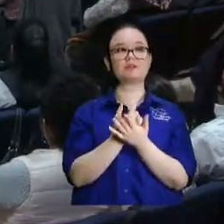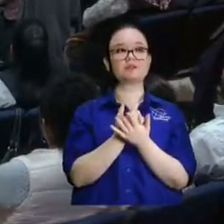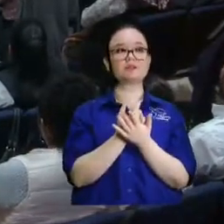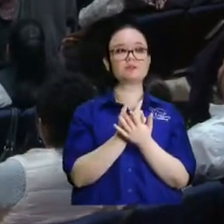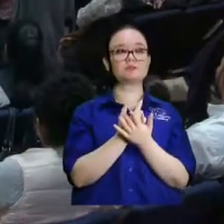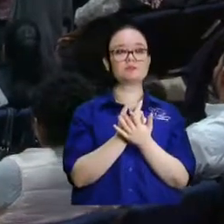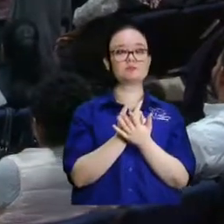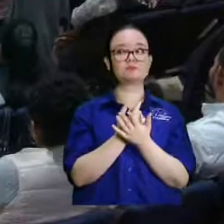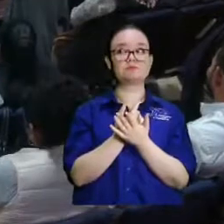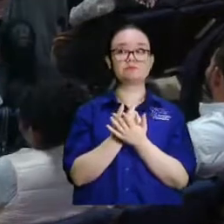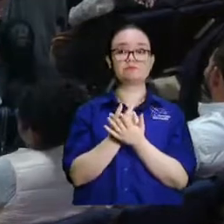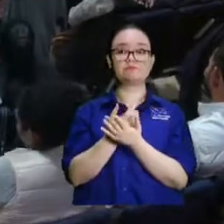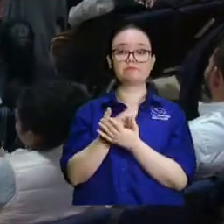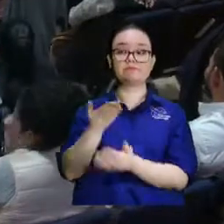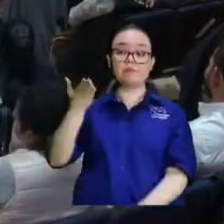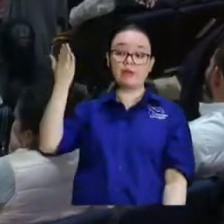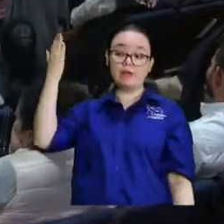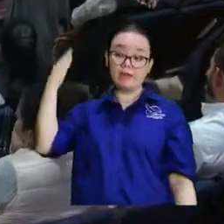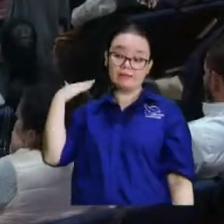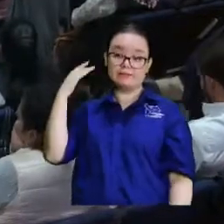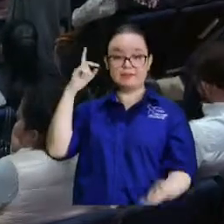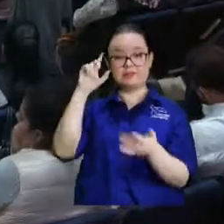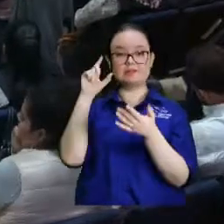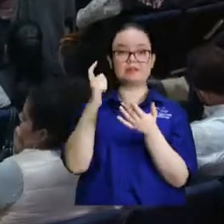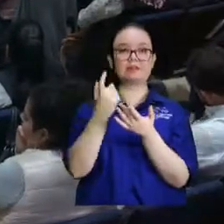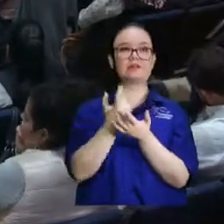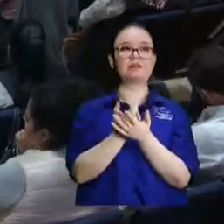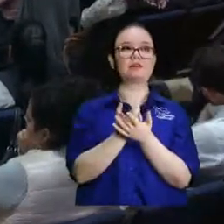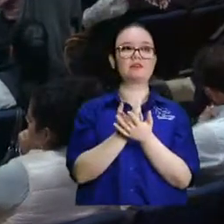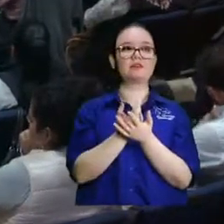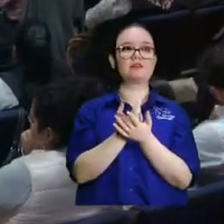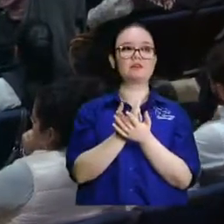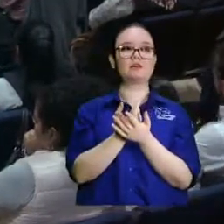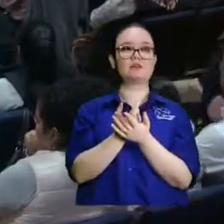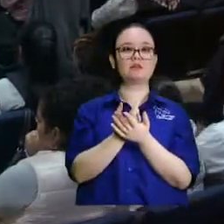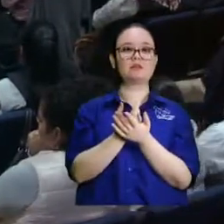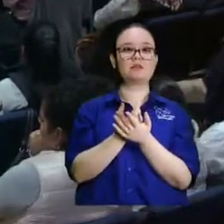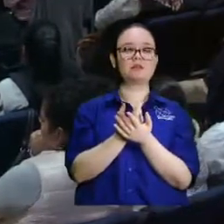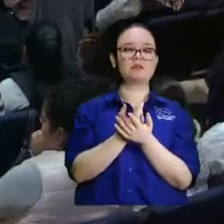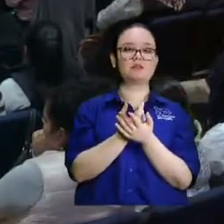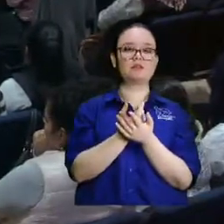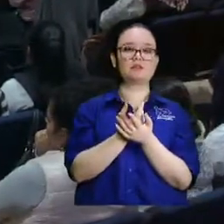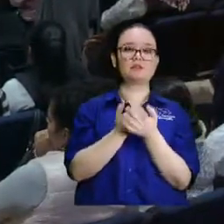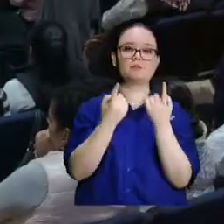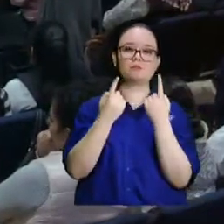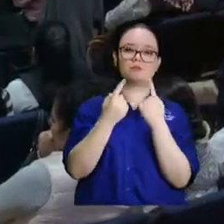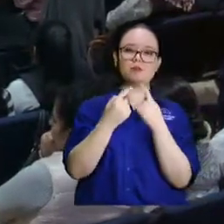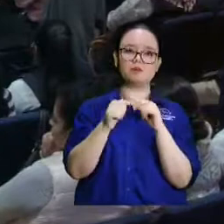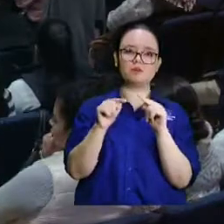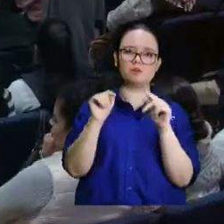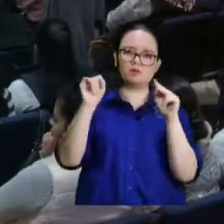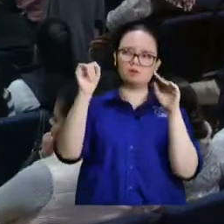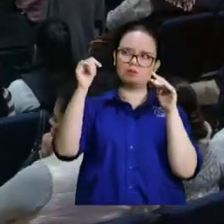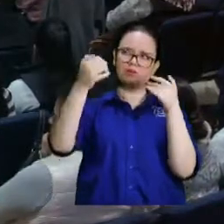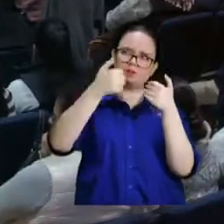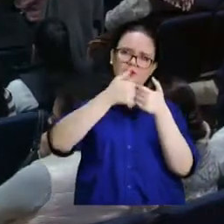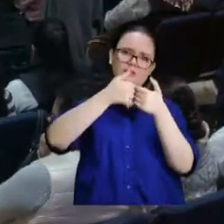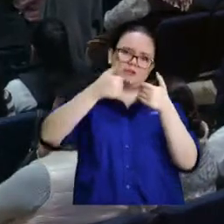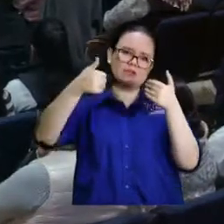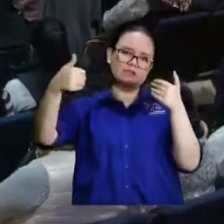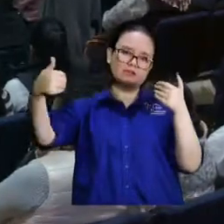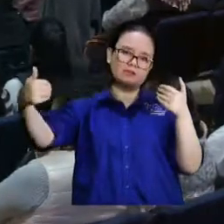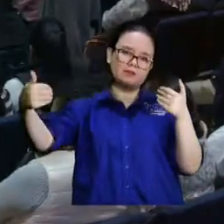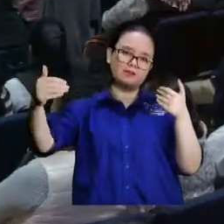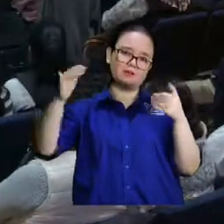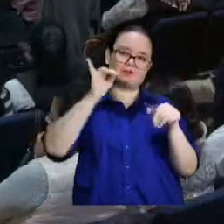o eran creyentes o fueron creyentes pero que están desligados de la comunión con sus iglesias ese es un estudio